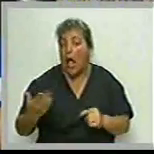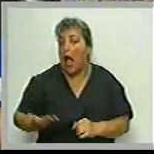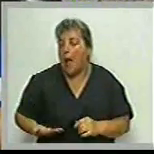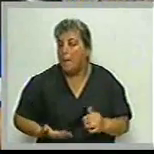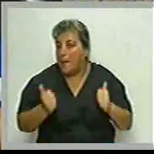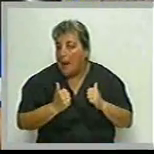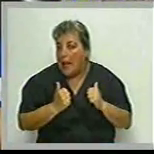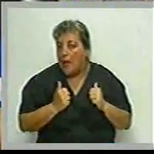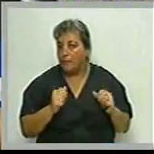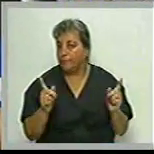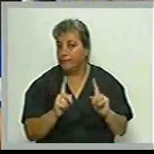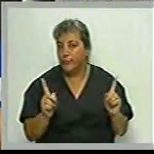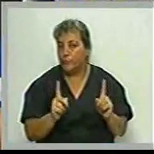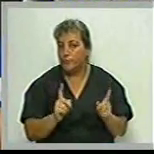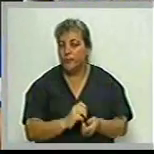espera.